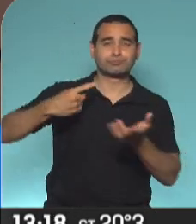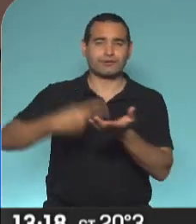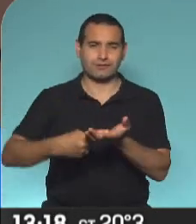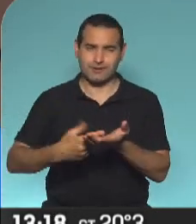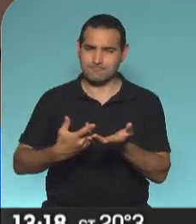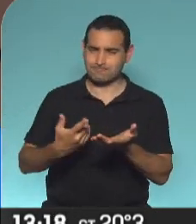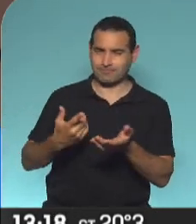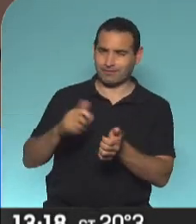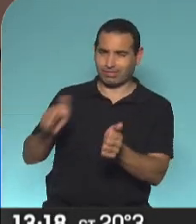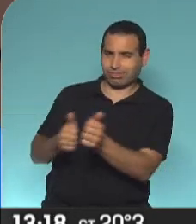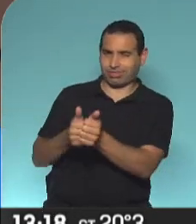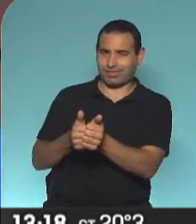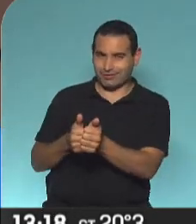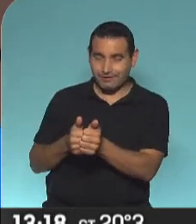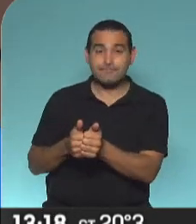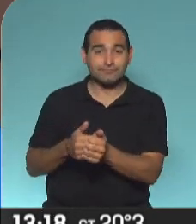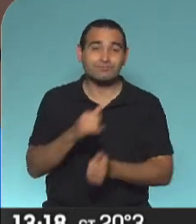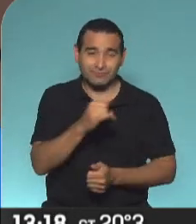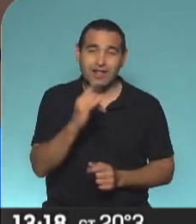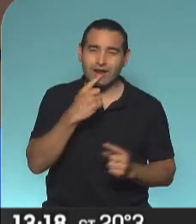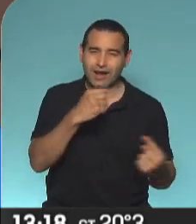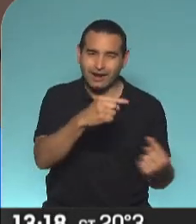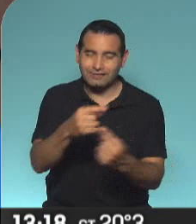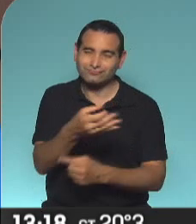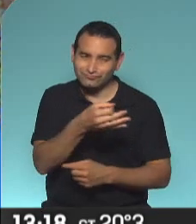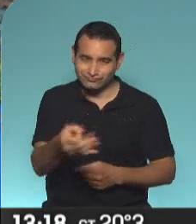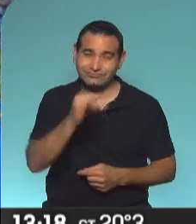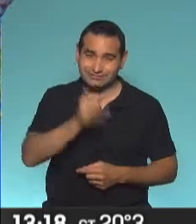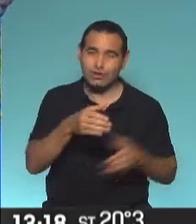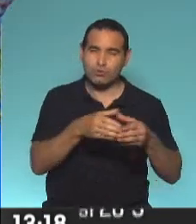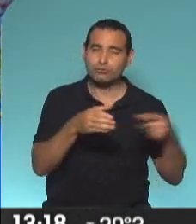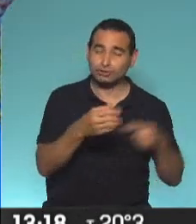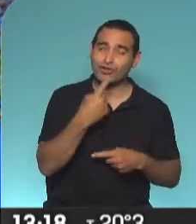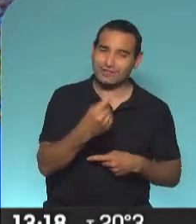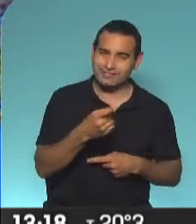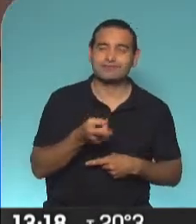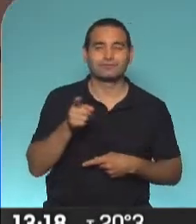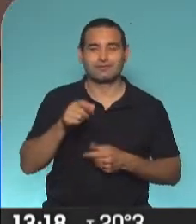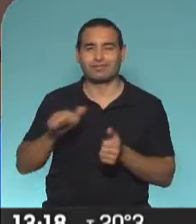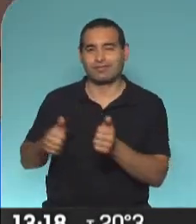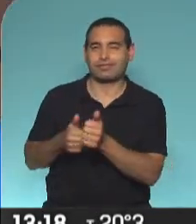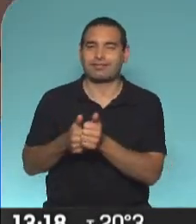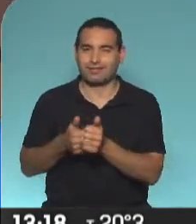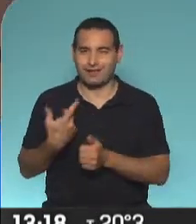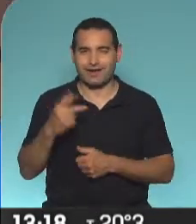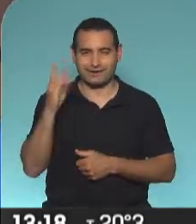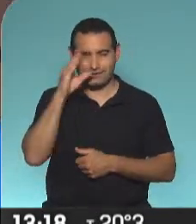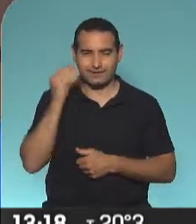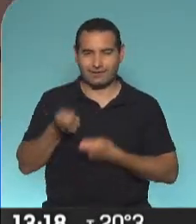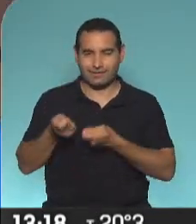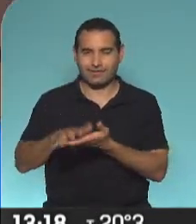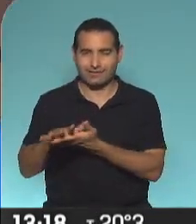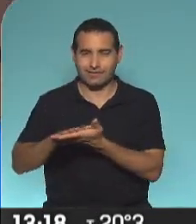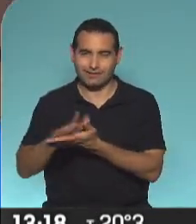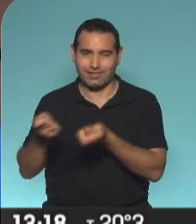que decidir a Alberto Rompiendo con esa transferencia que muchas veces la oposición en eso creo que el claro mensaje que le deja Cristina Kirchner a Alberto